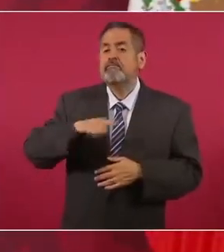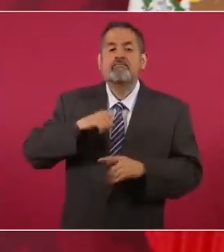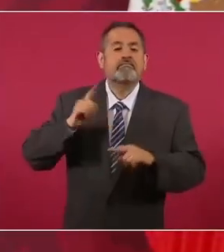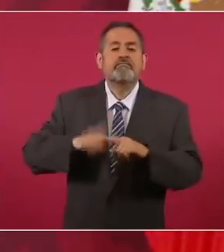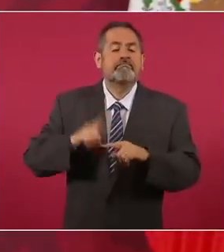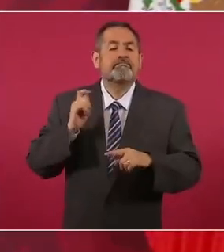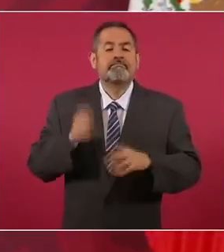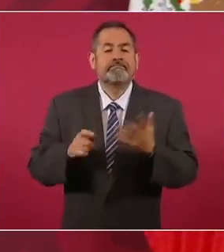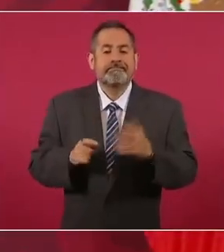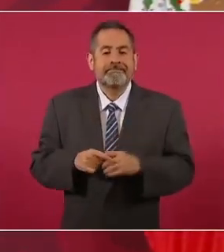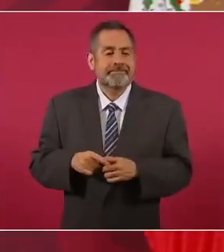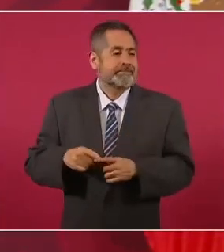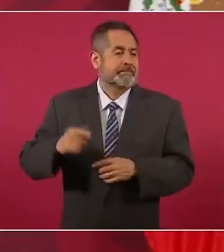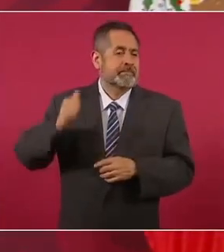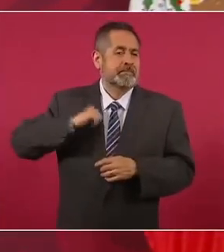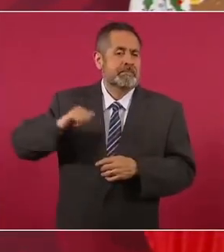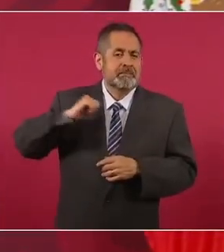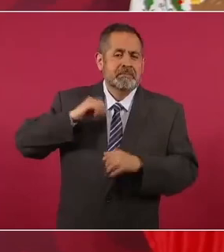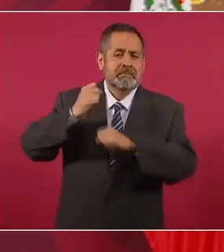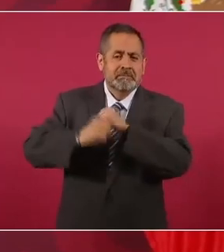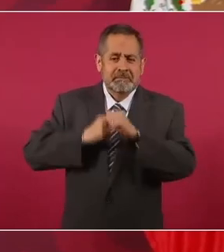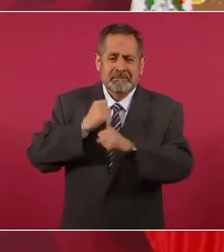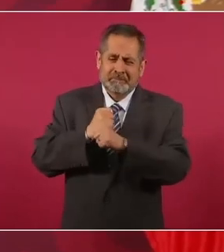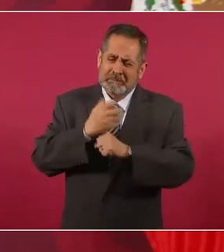un régimen corrupto.